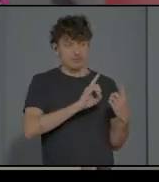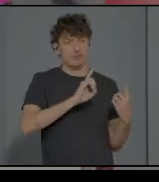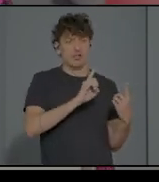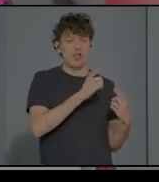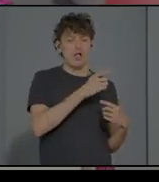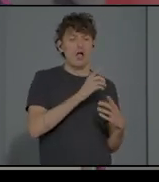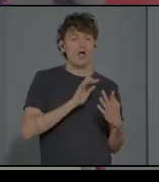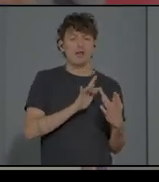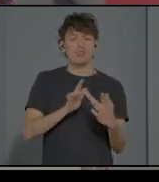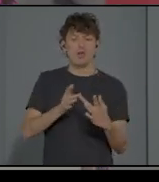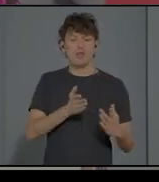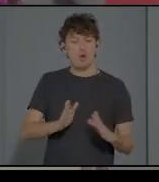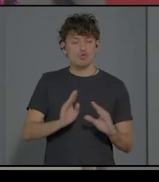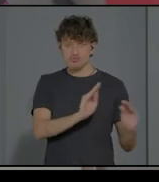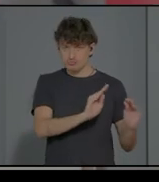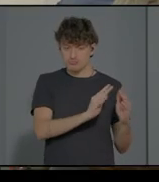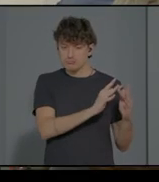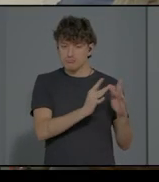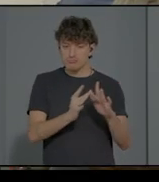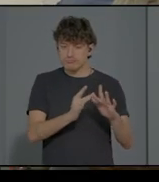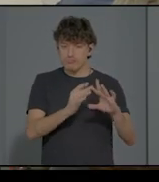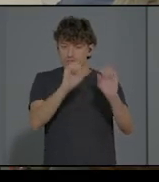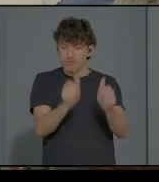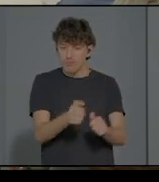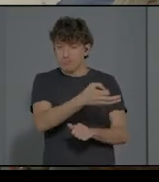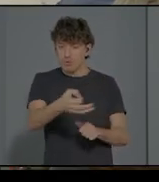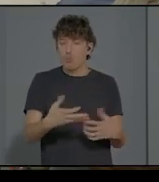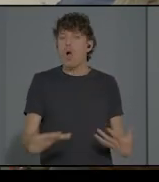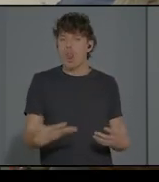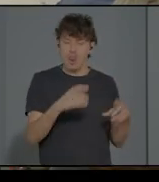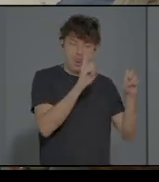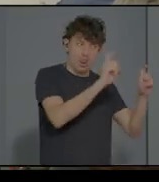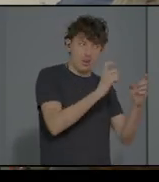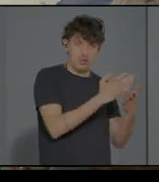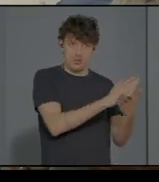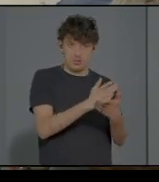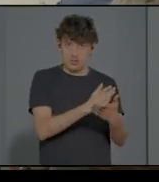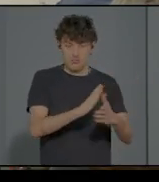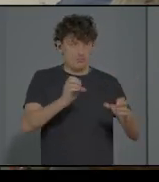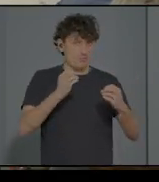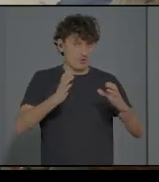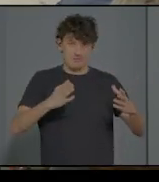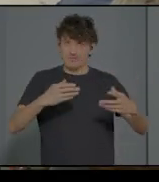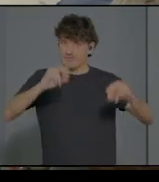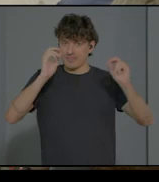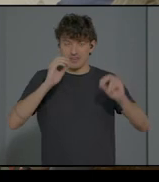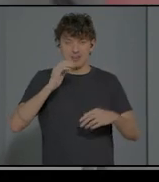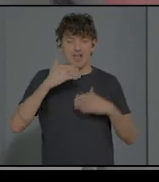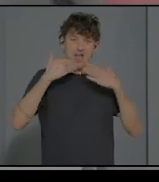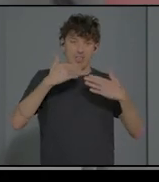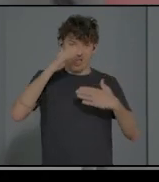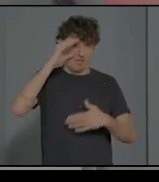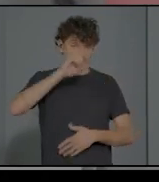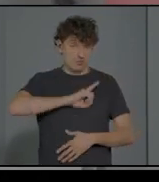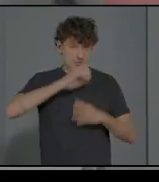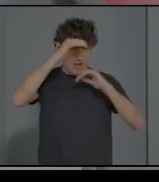nuestra intervención, nuestra ponencia. Les agradezco mi atención y les doy evidentemente las